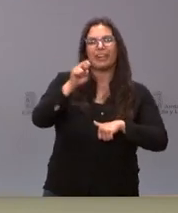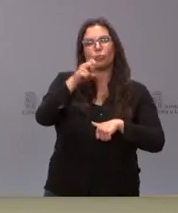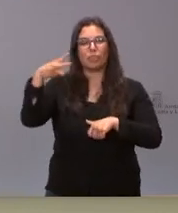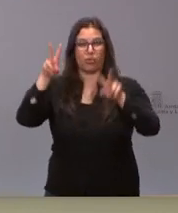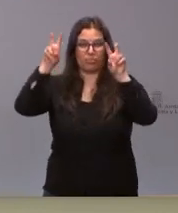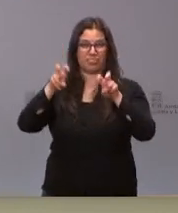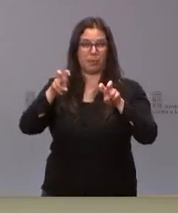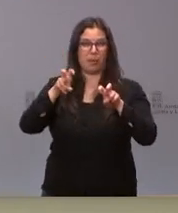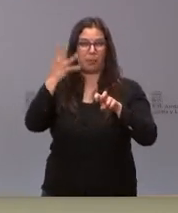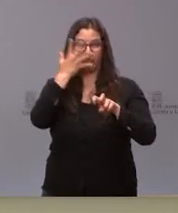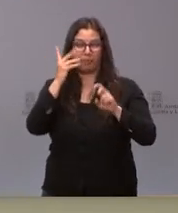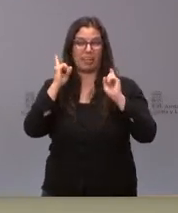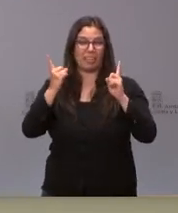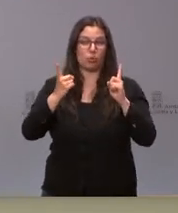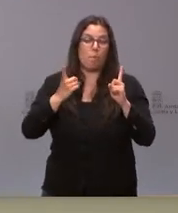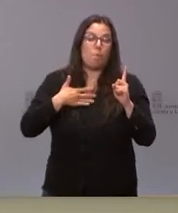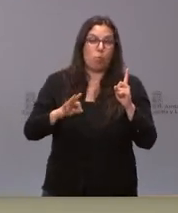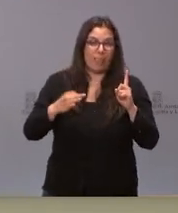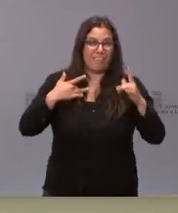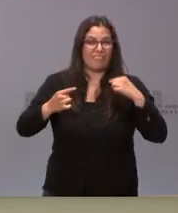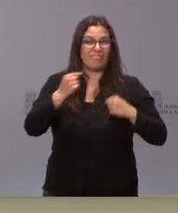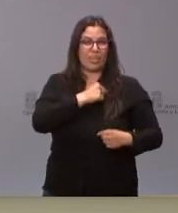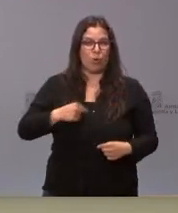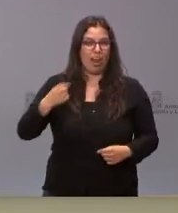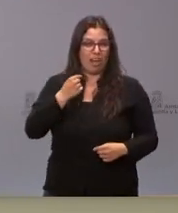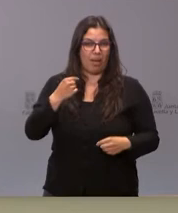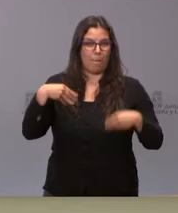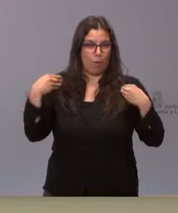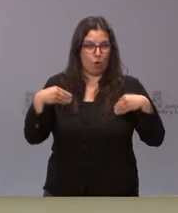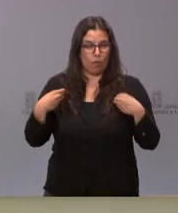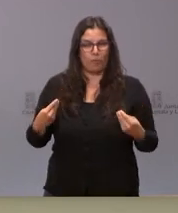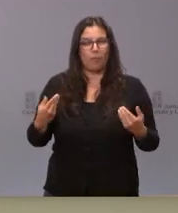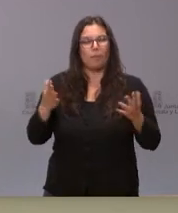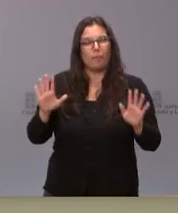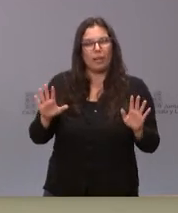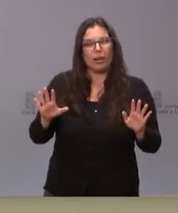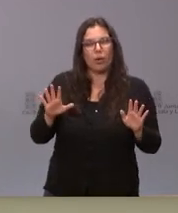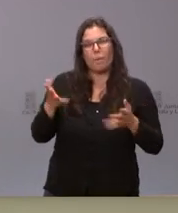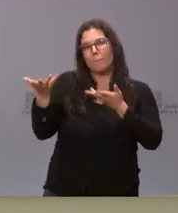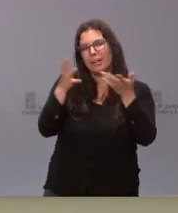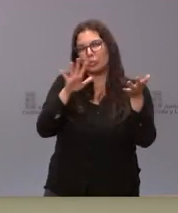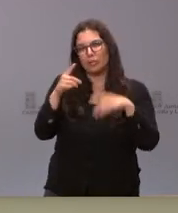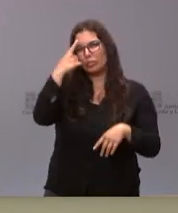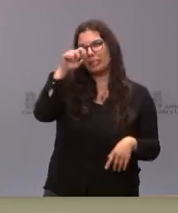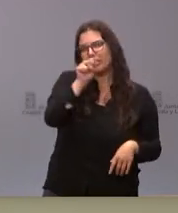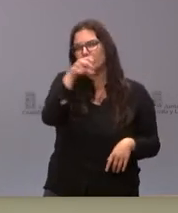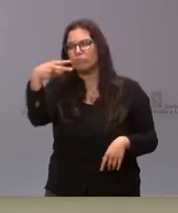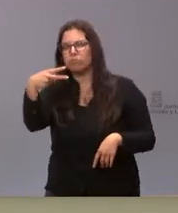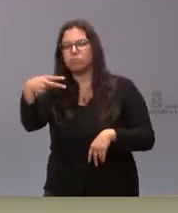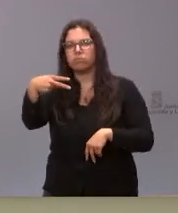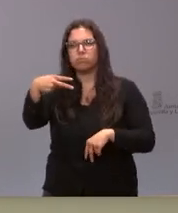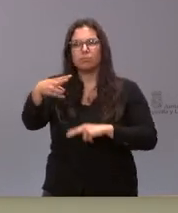del caso posible de virula del mono cuánto tiempo más o menos podría tardarse en